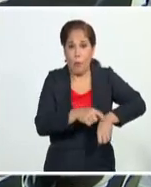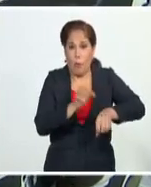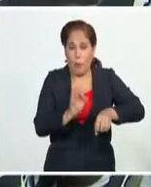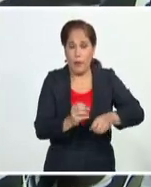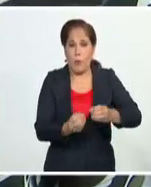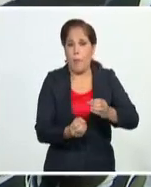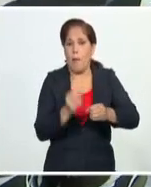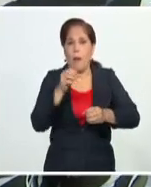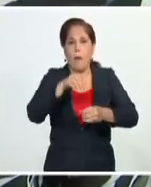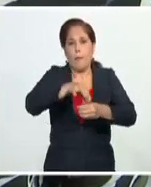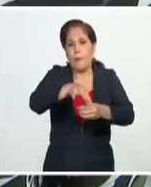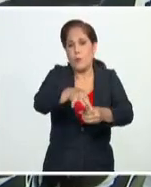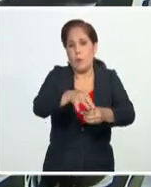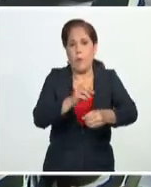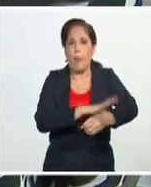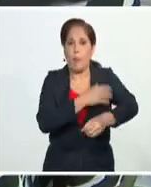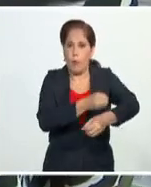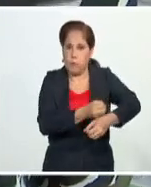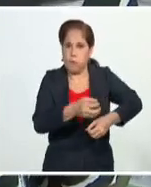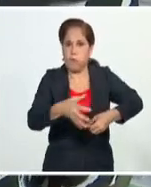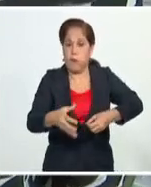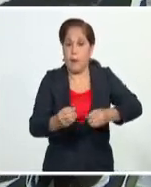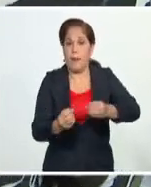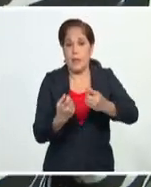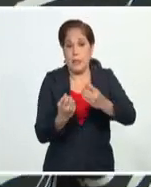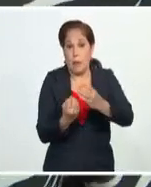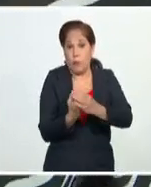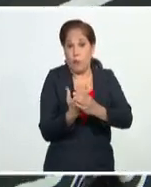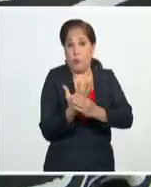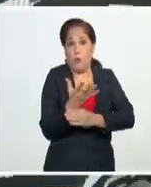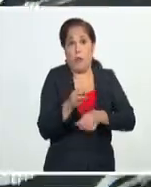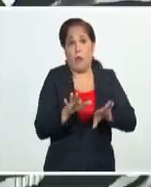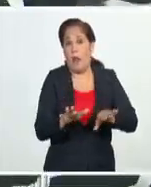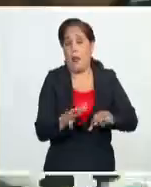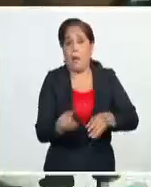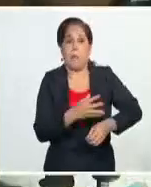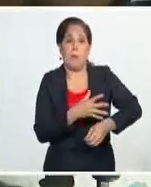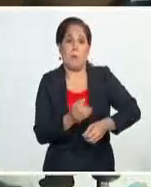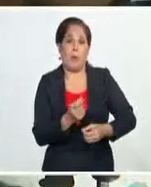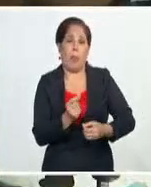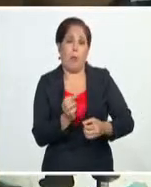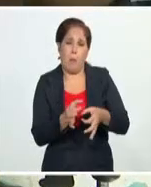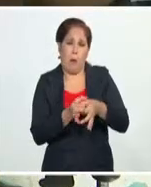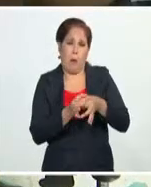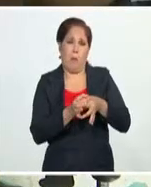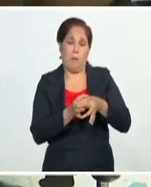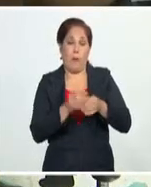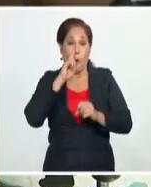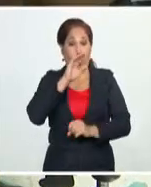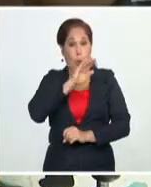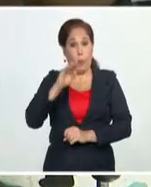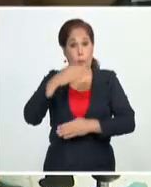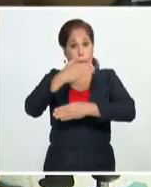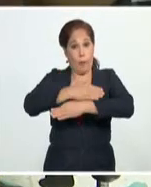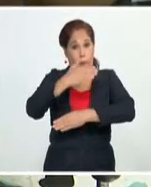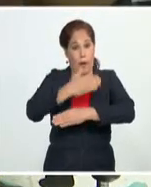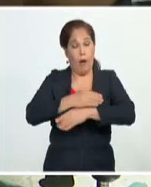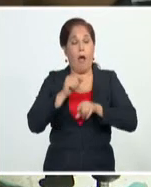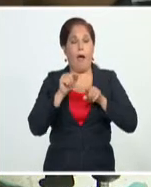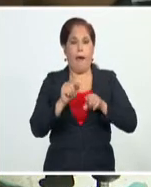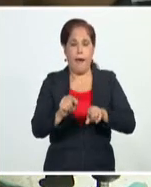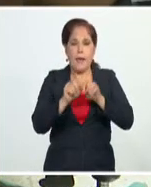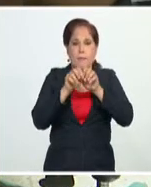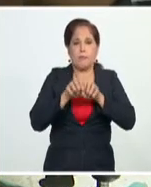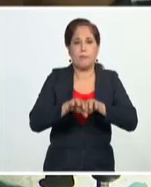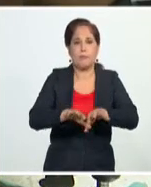como que o no o no tiene el rendimiento que se espera o sencillamente ya no es necesario las normativas del bloqueo tejen una red que